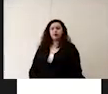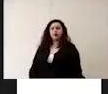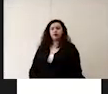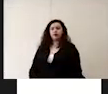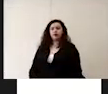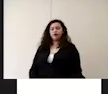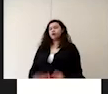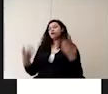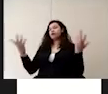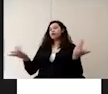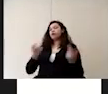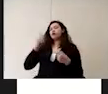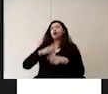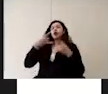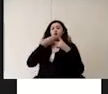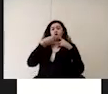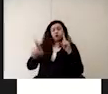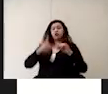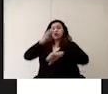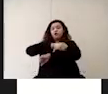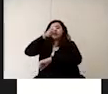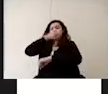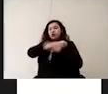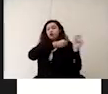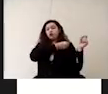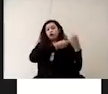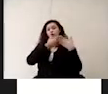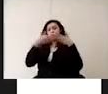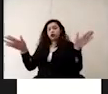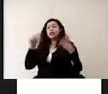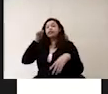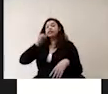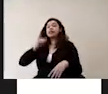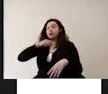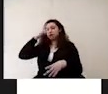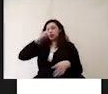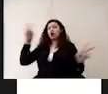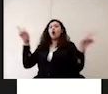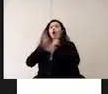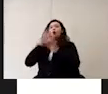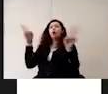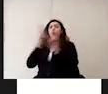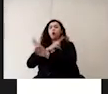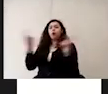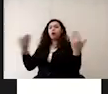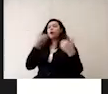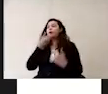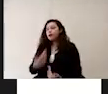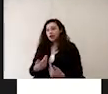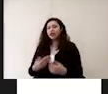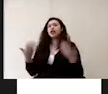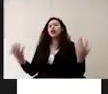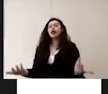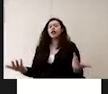mantener puertas y ventanas abiertas en todo momento para que haya una ventilación al máximo evitando